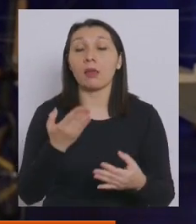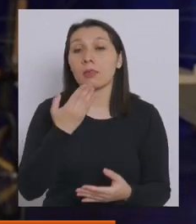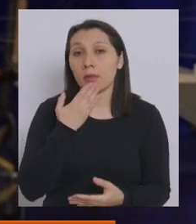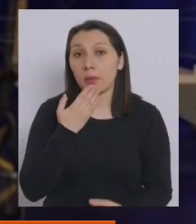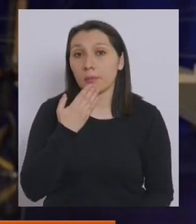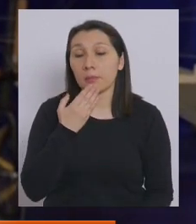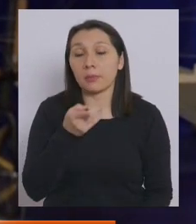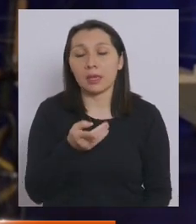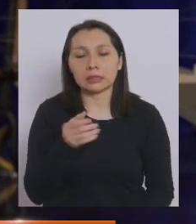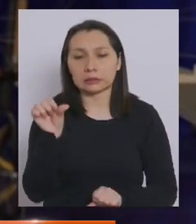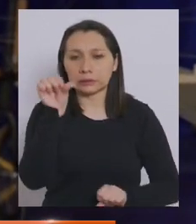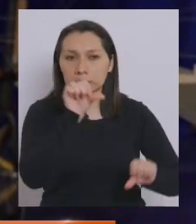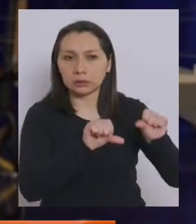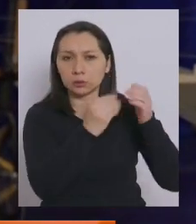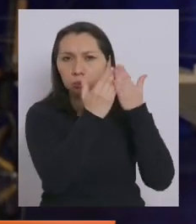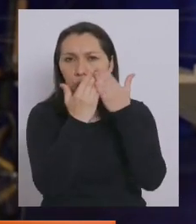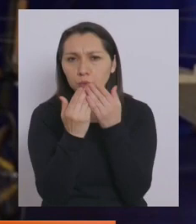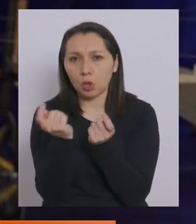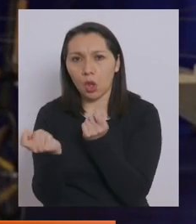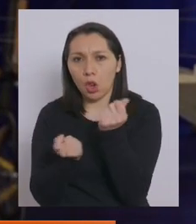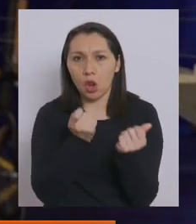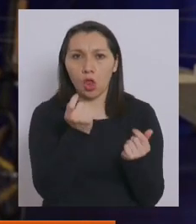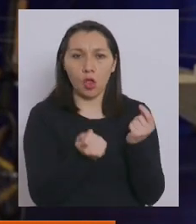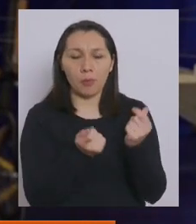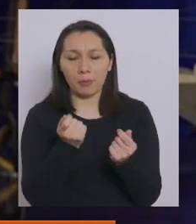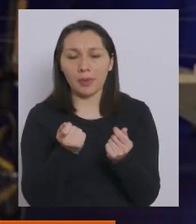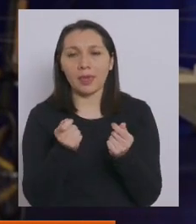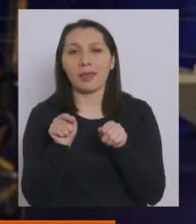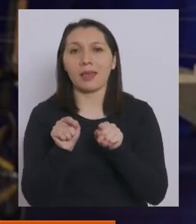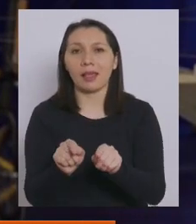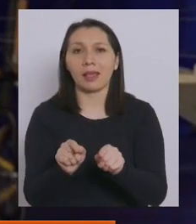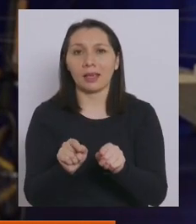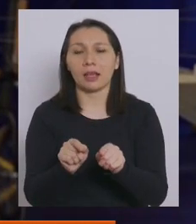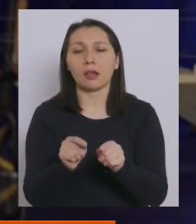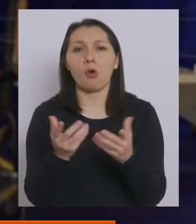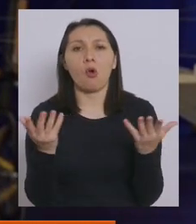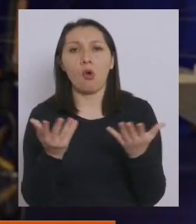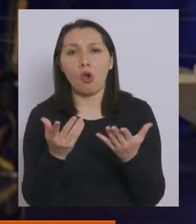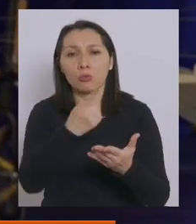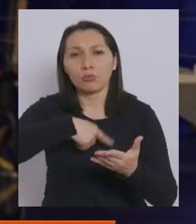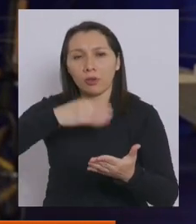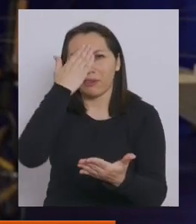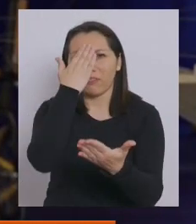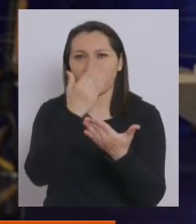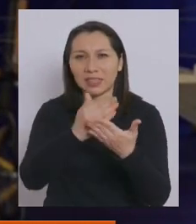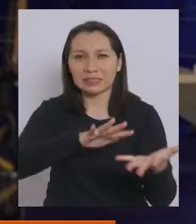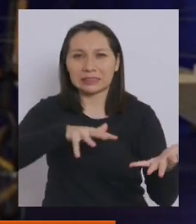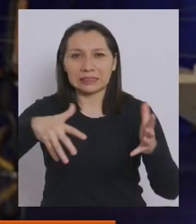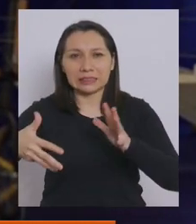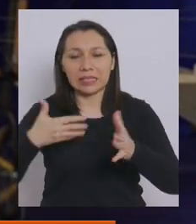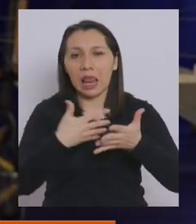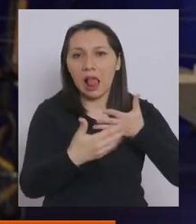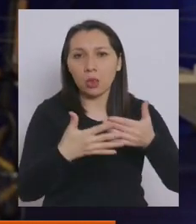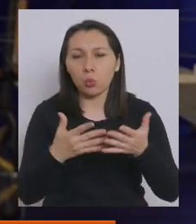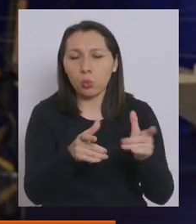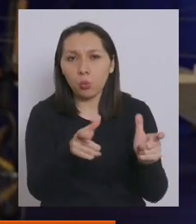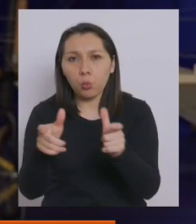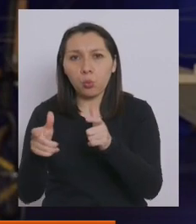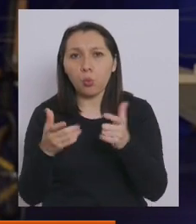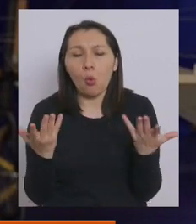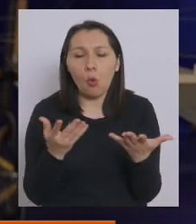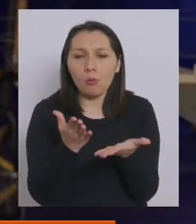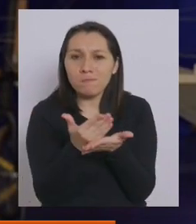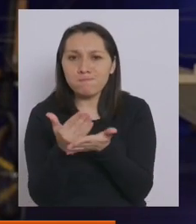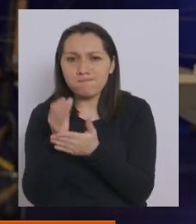también de la ciencia, de la economía, de la forma en que enfrentamos las catástrofes naturales, las